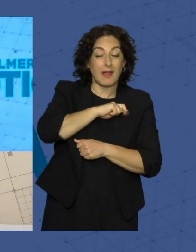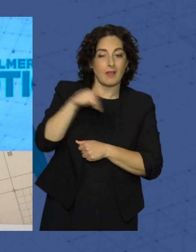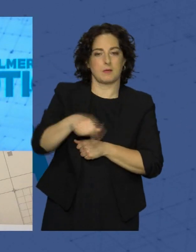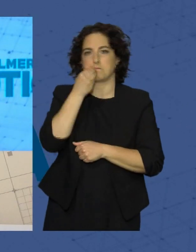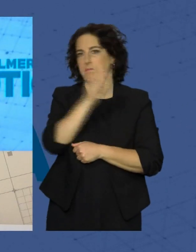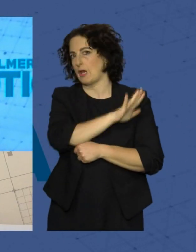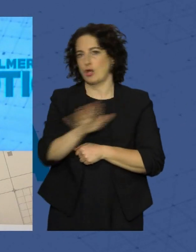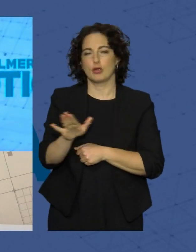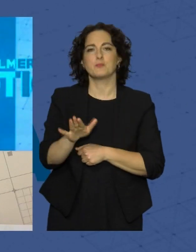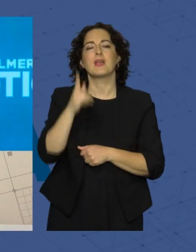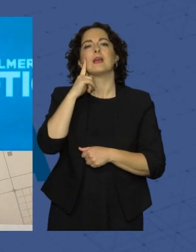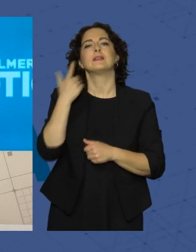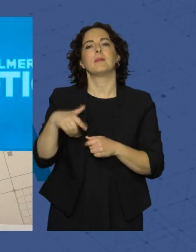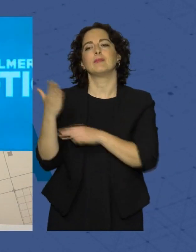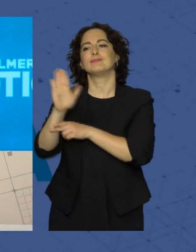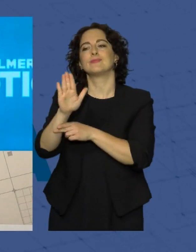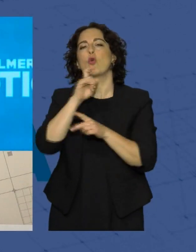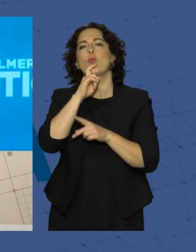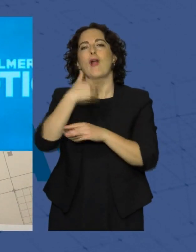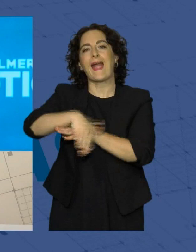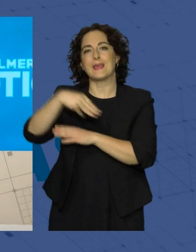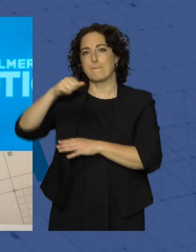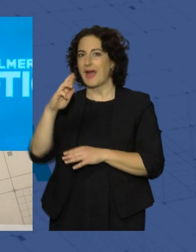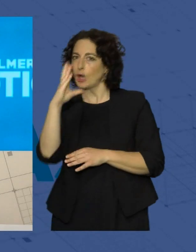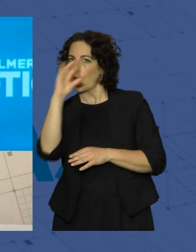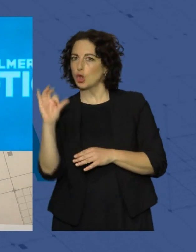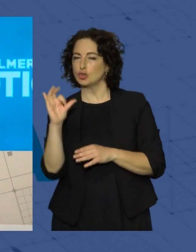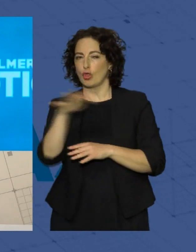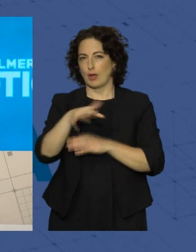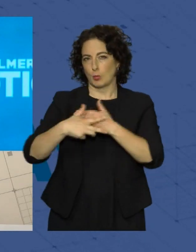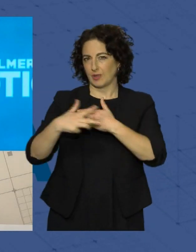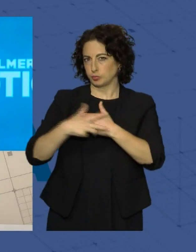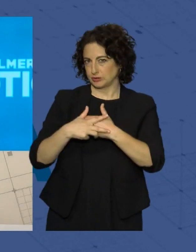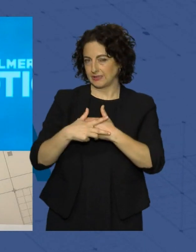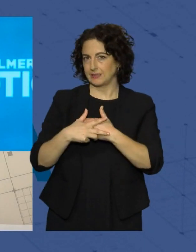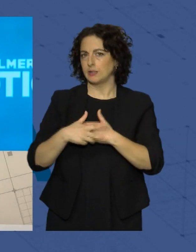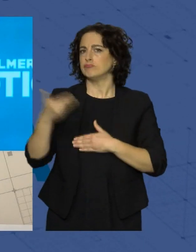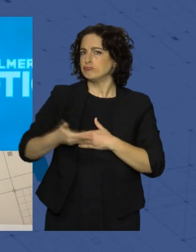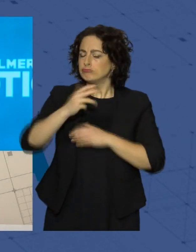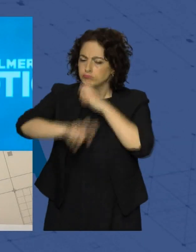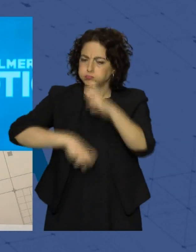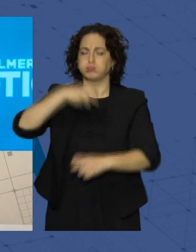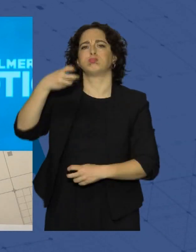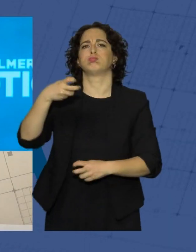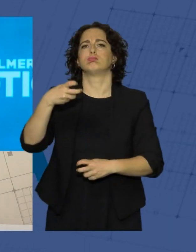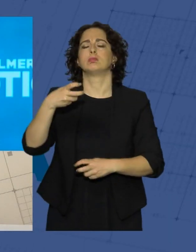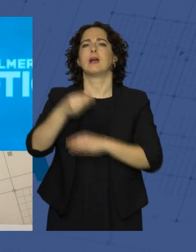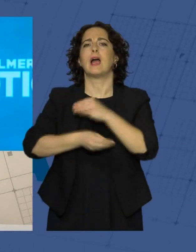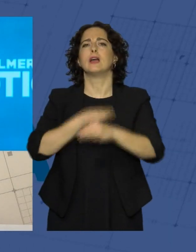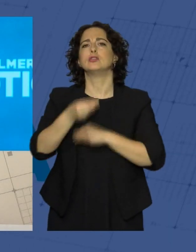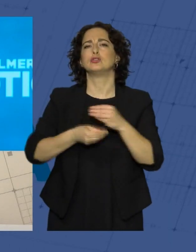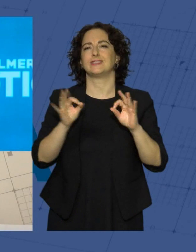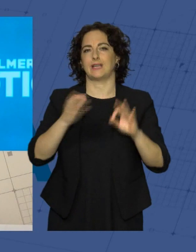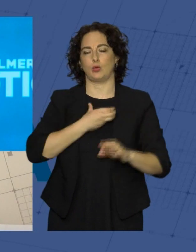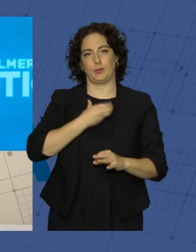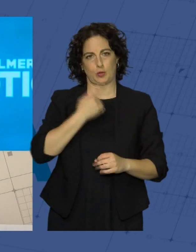mostramos cómo ha quedado la calle Marcos en el entorno de la puerta de Purchena, tras una importante remodelación que ha llevado a cabo el Ayuntamiento